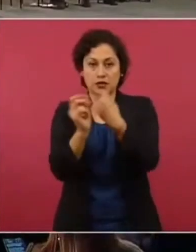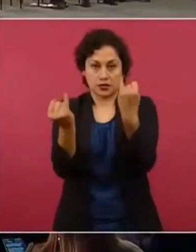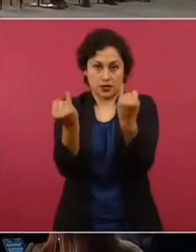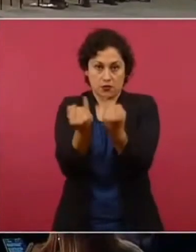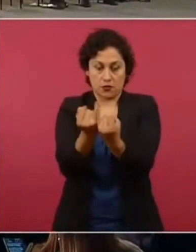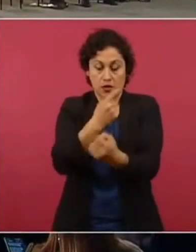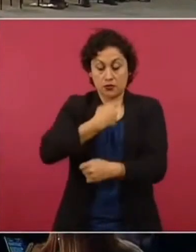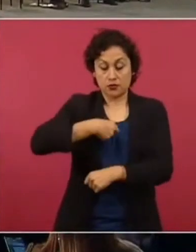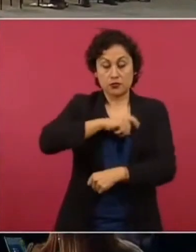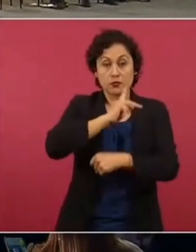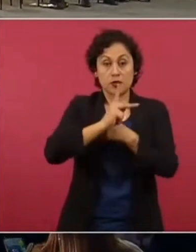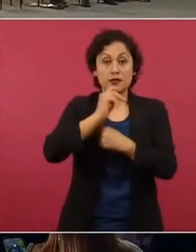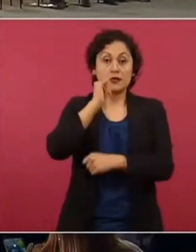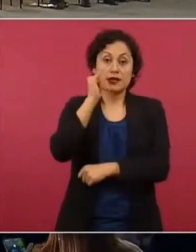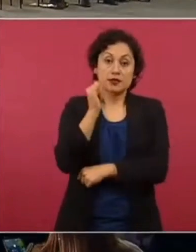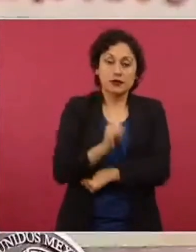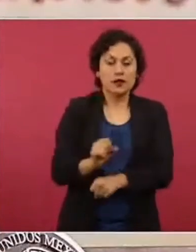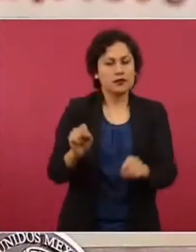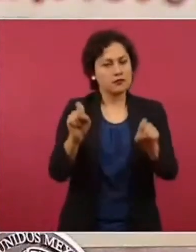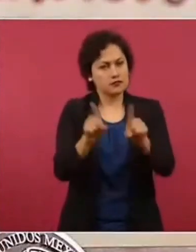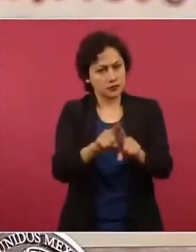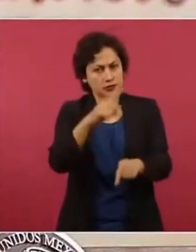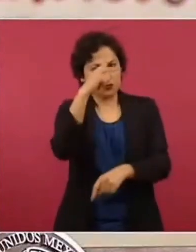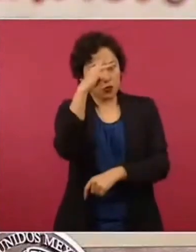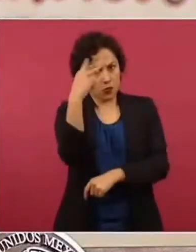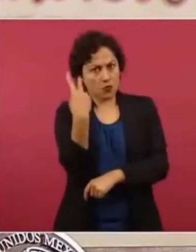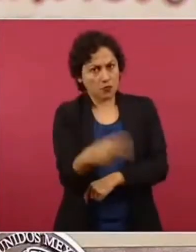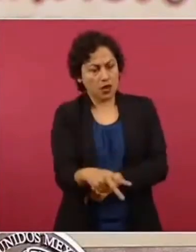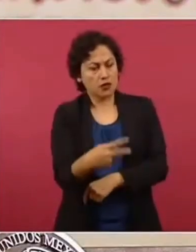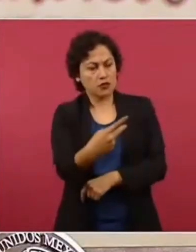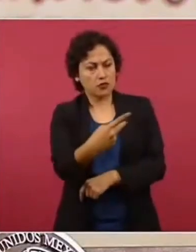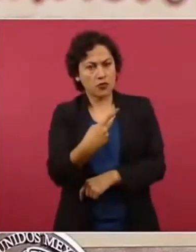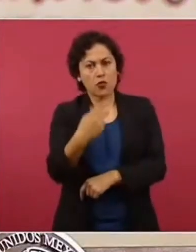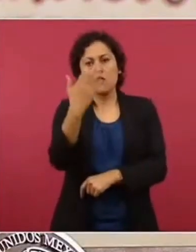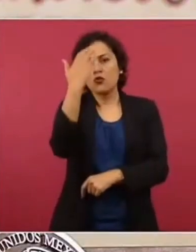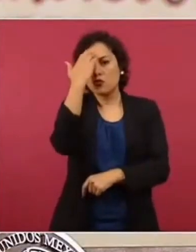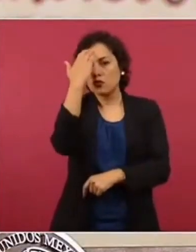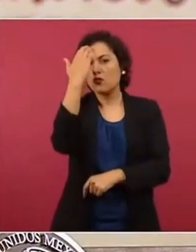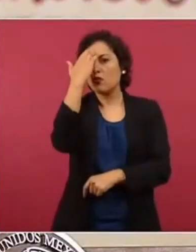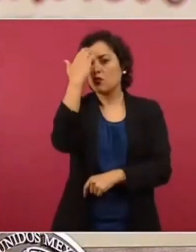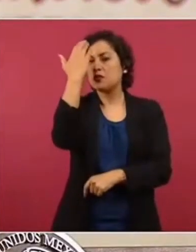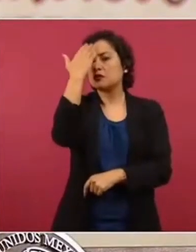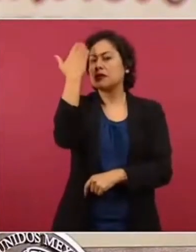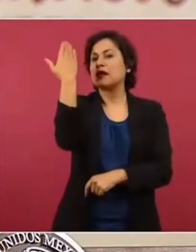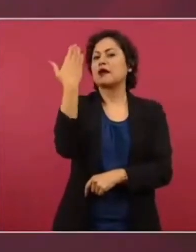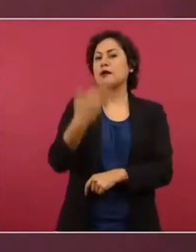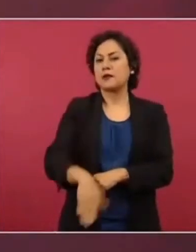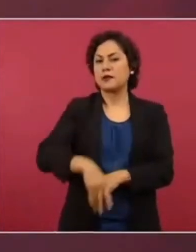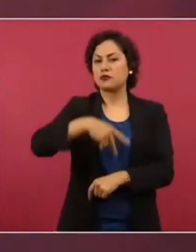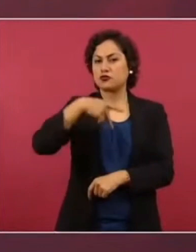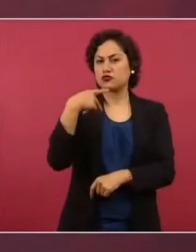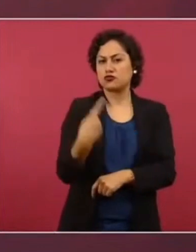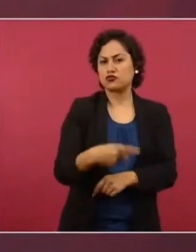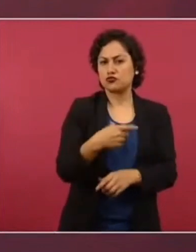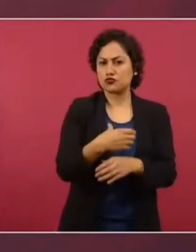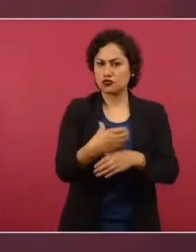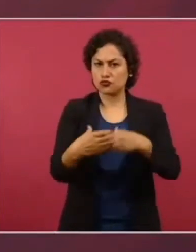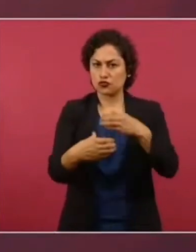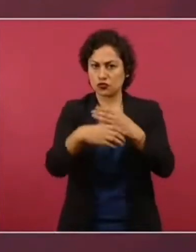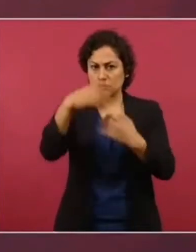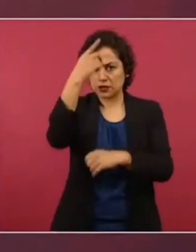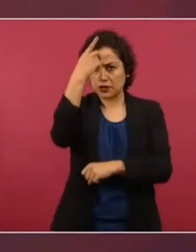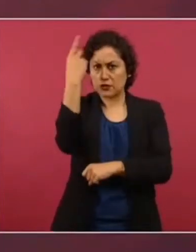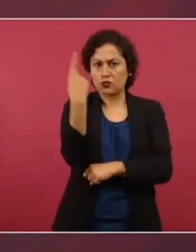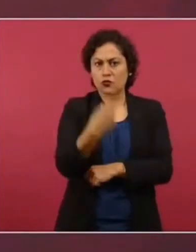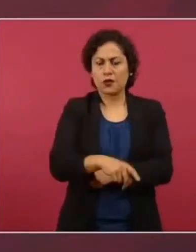como México, está profundamente convencida que el patrimonio cultural constituye una parte integral de la identidad